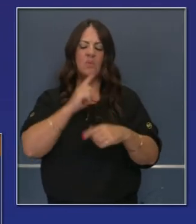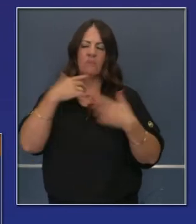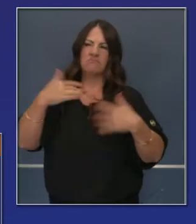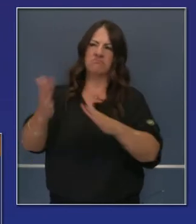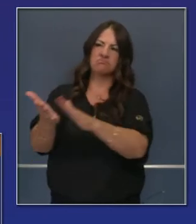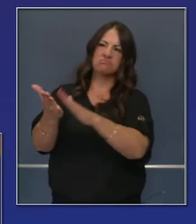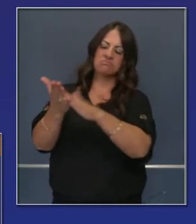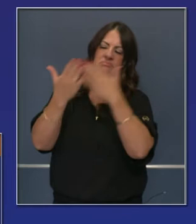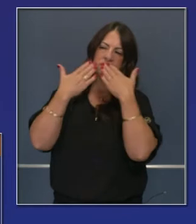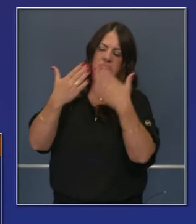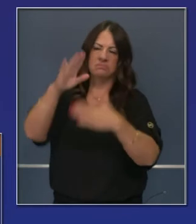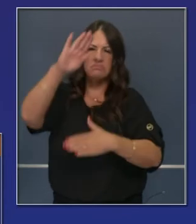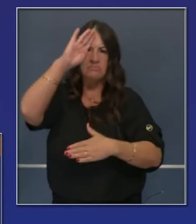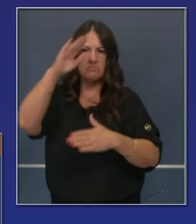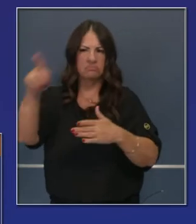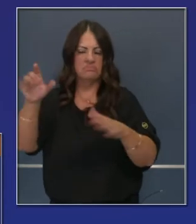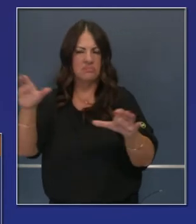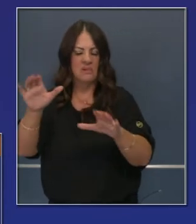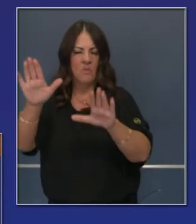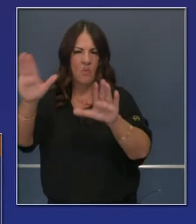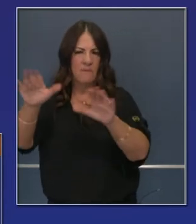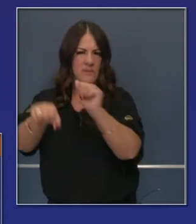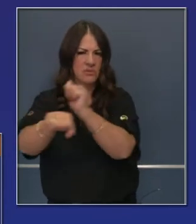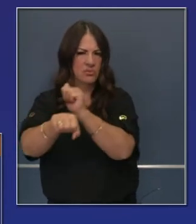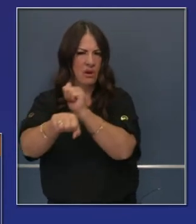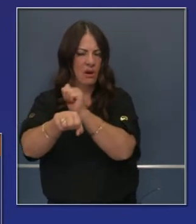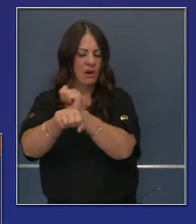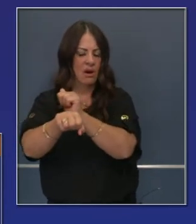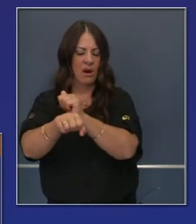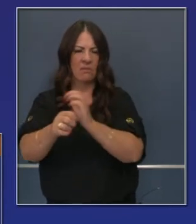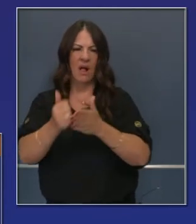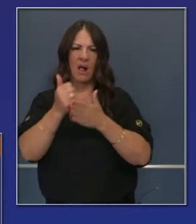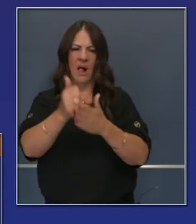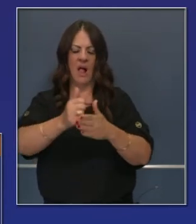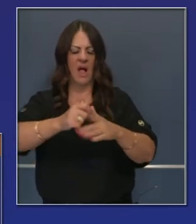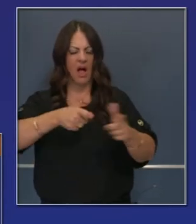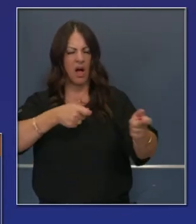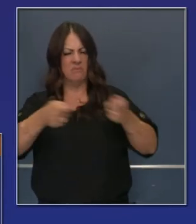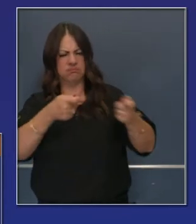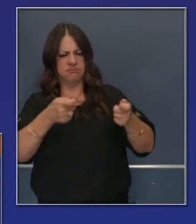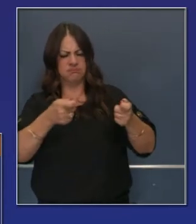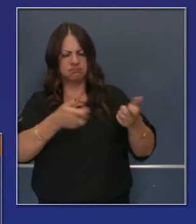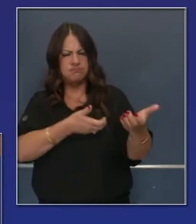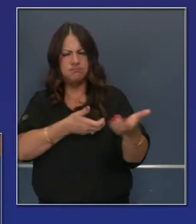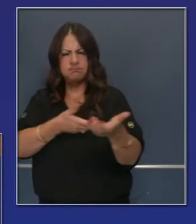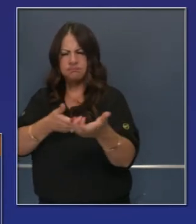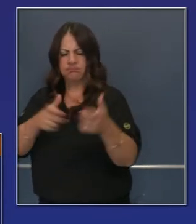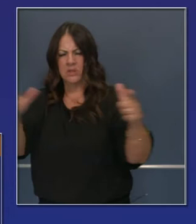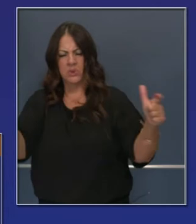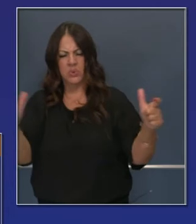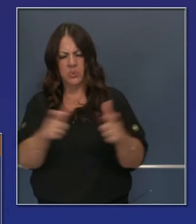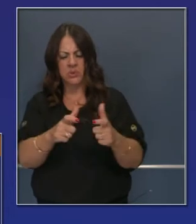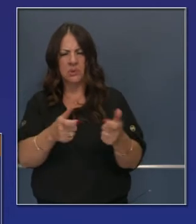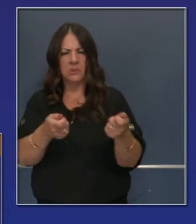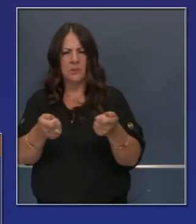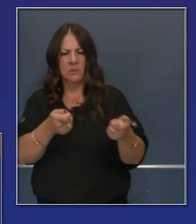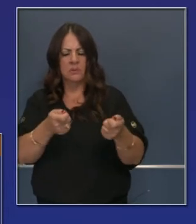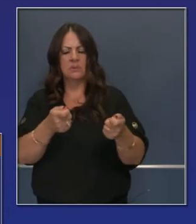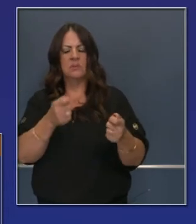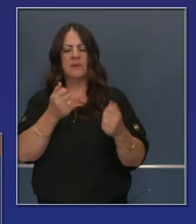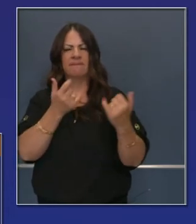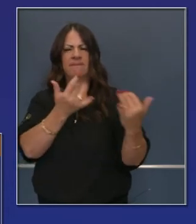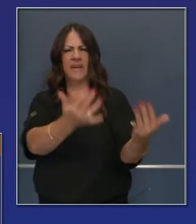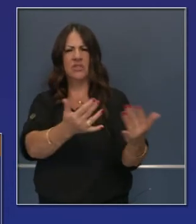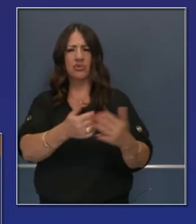estatal. Han hecho un trabajo espectacular con algunos complejos importantes, incluyendo estrategias de preposicionamiento y prevención